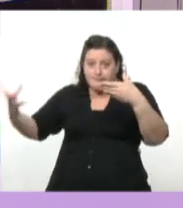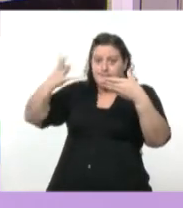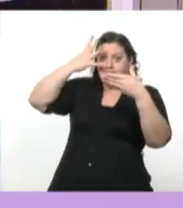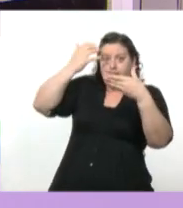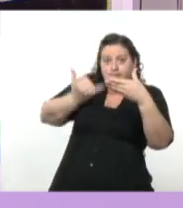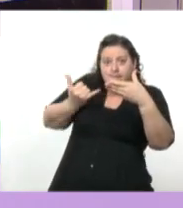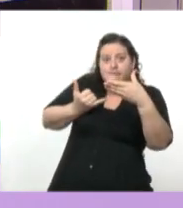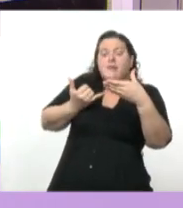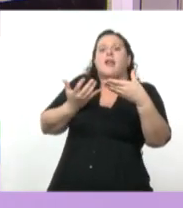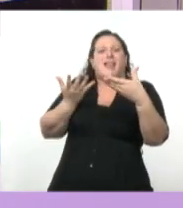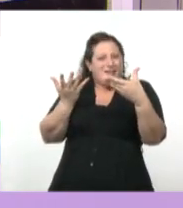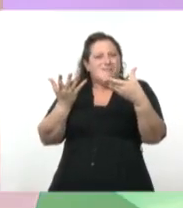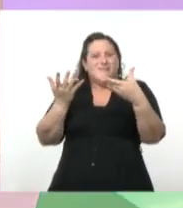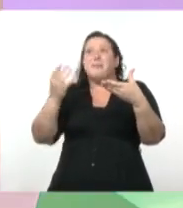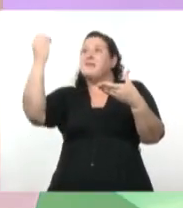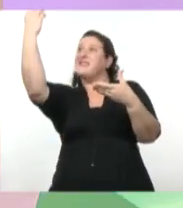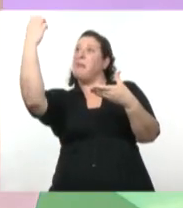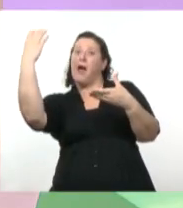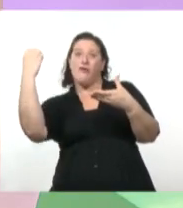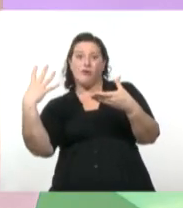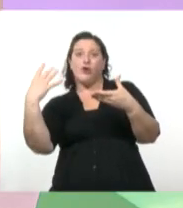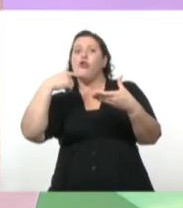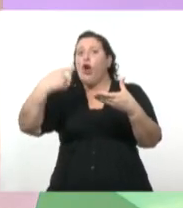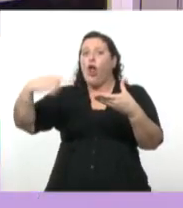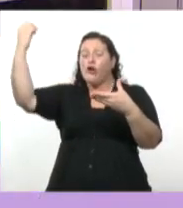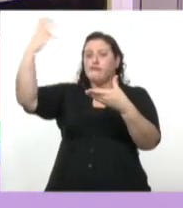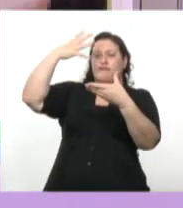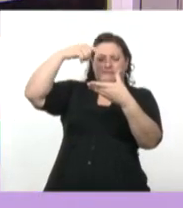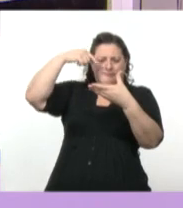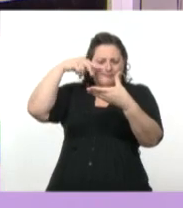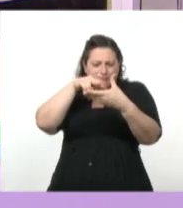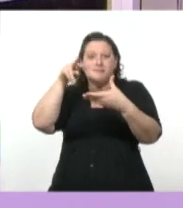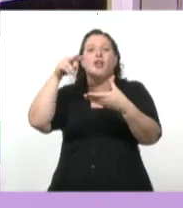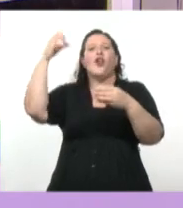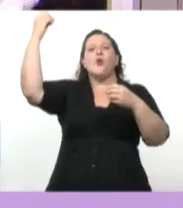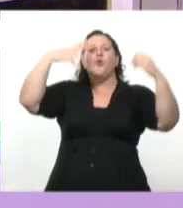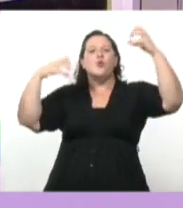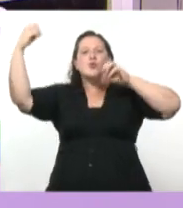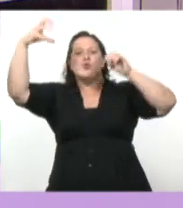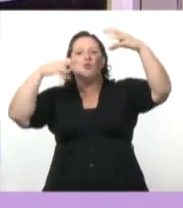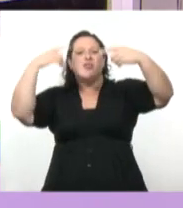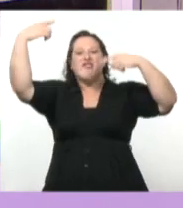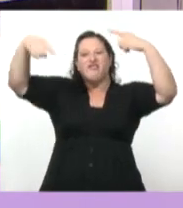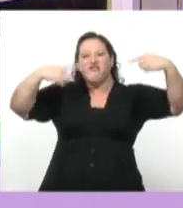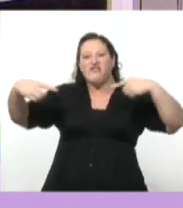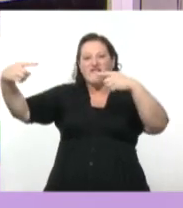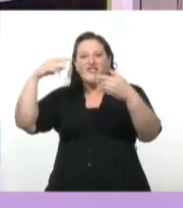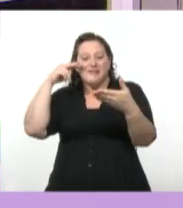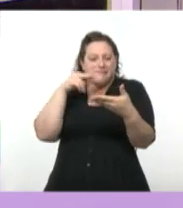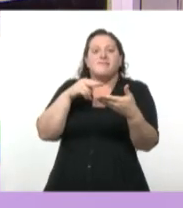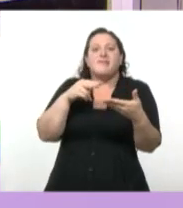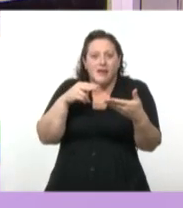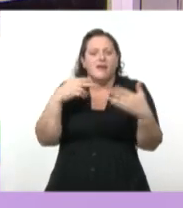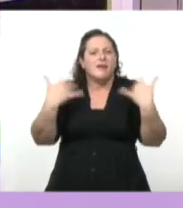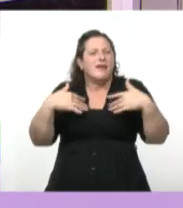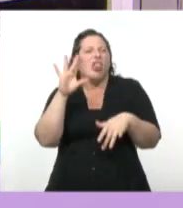complejo que se arma entre todas las luces, que en general conforman las situaciones de luz, son difíciles